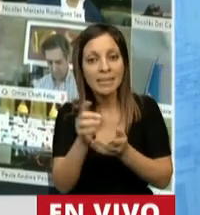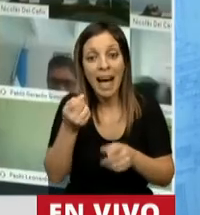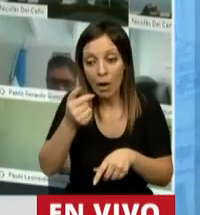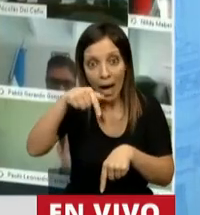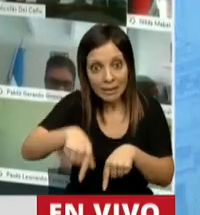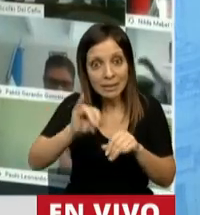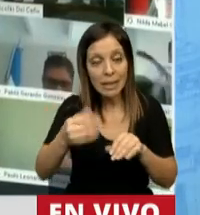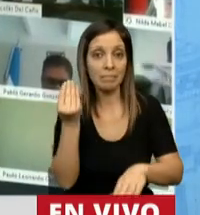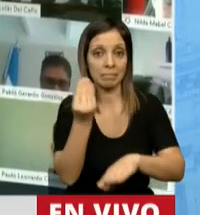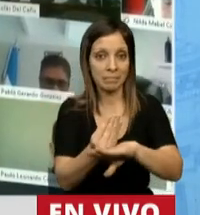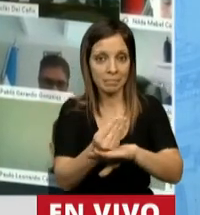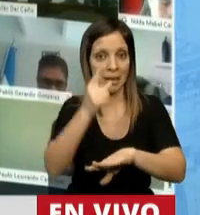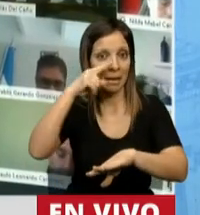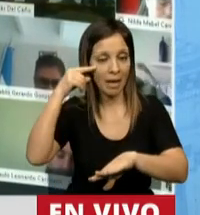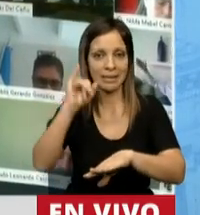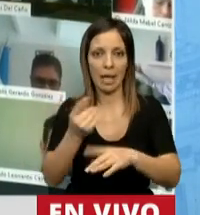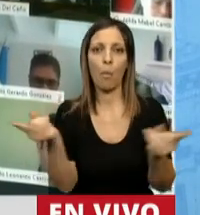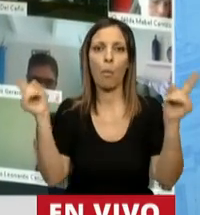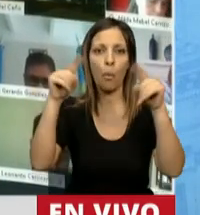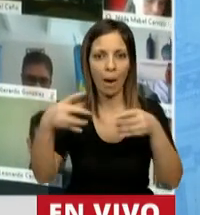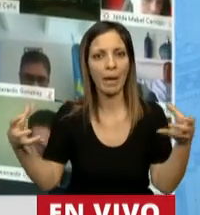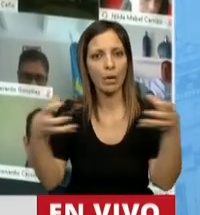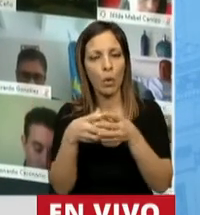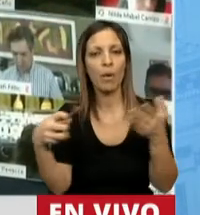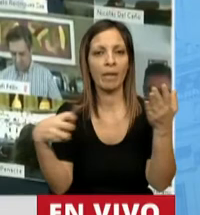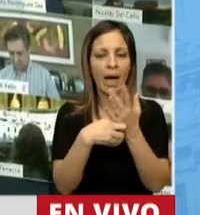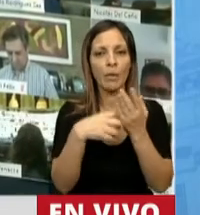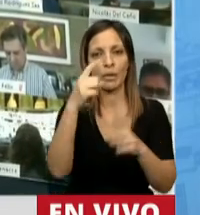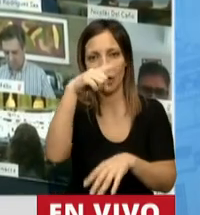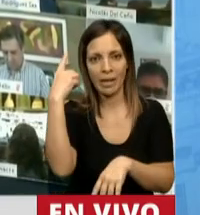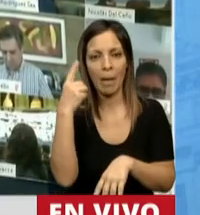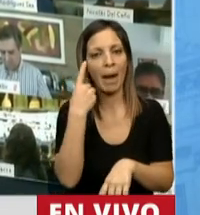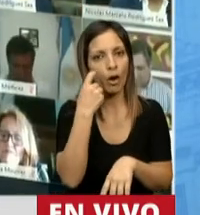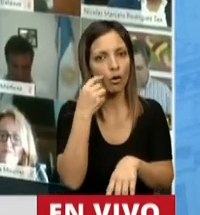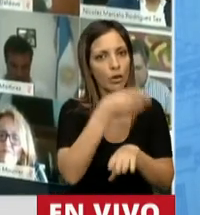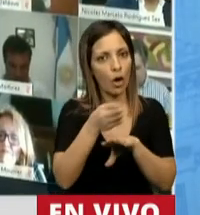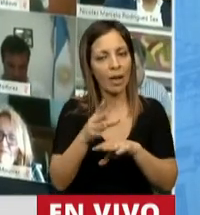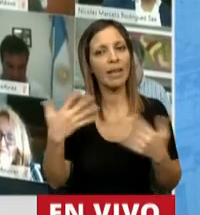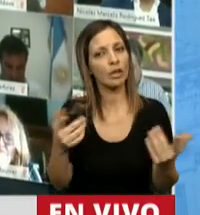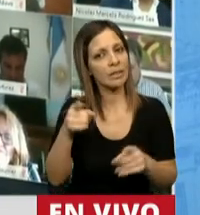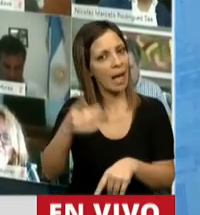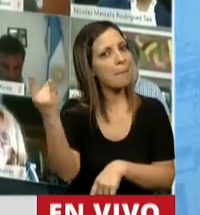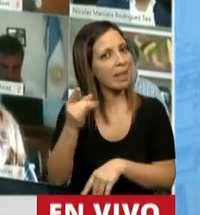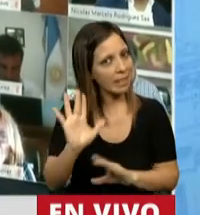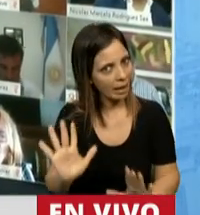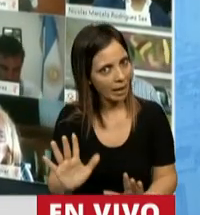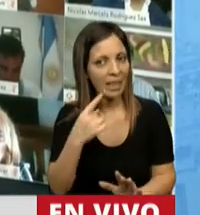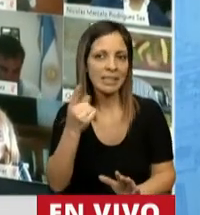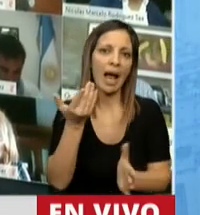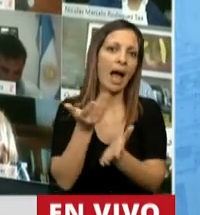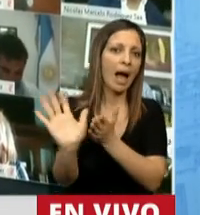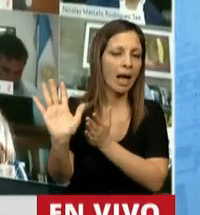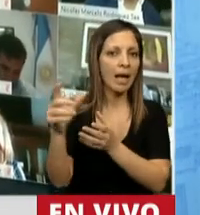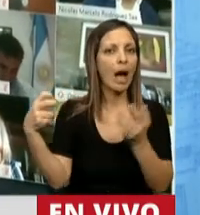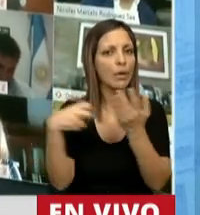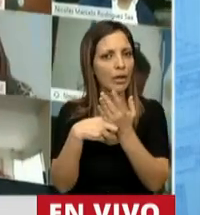nueva gestión, se volvió a incorporar a la Auditoría General como auditor externo. Así que no es cierto que se excluya a